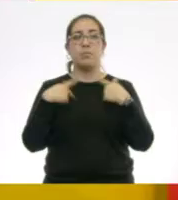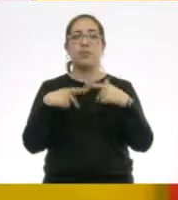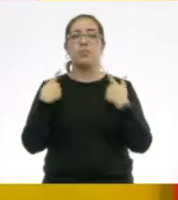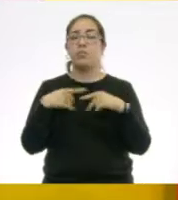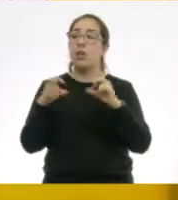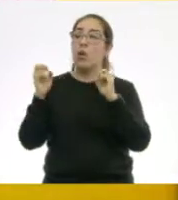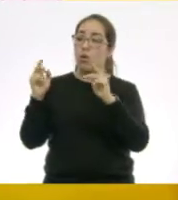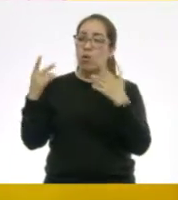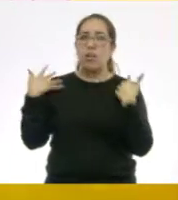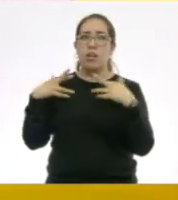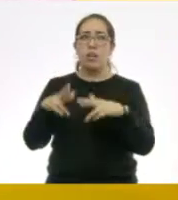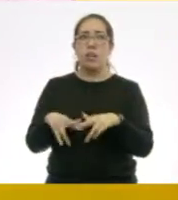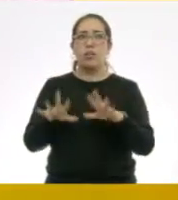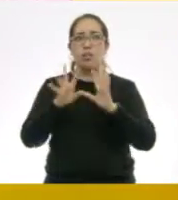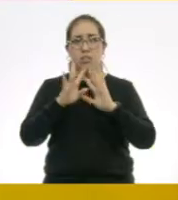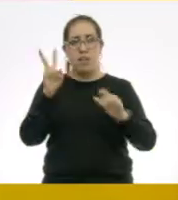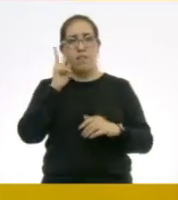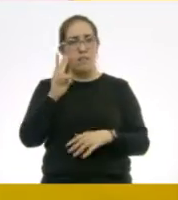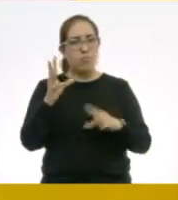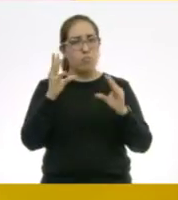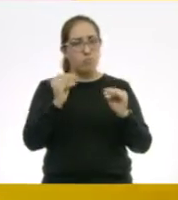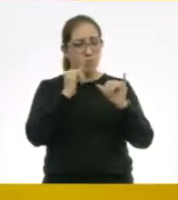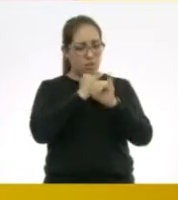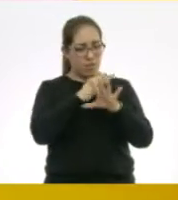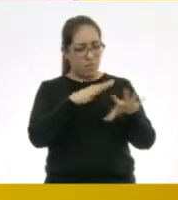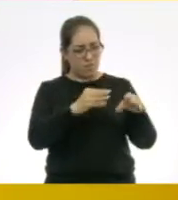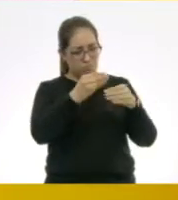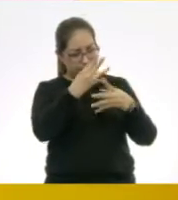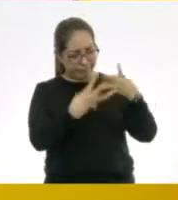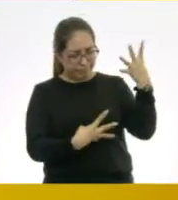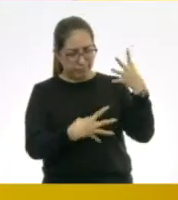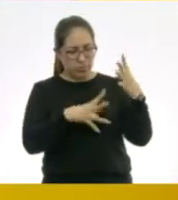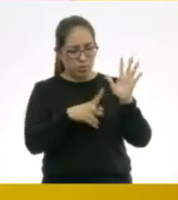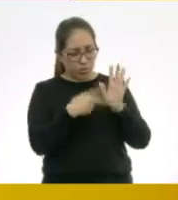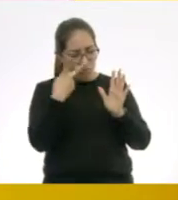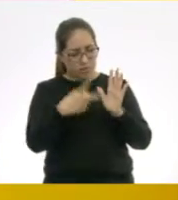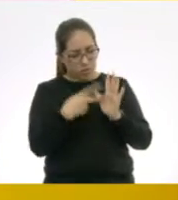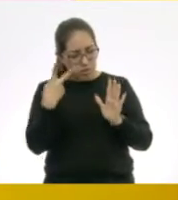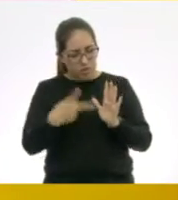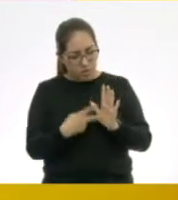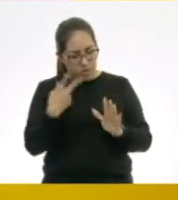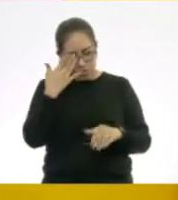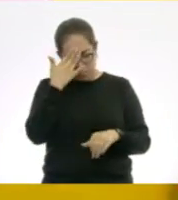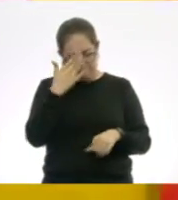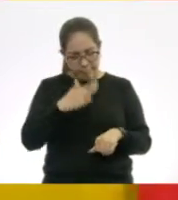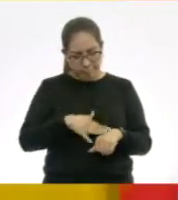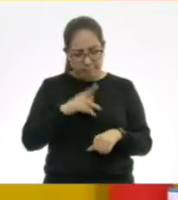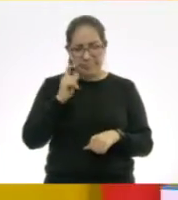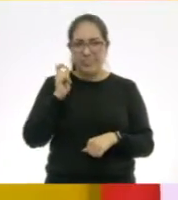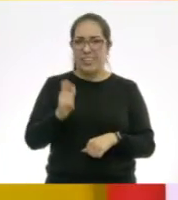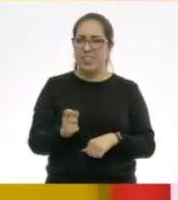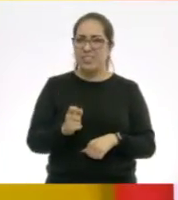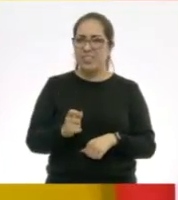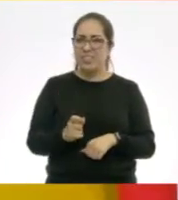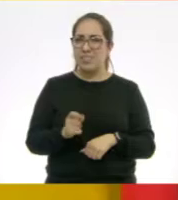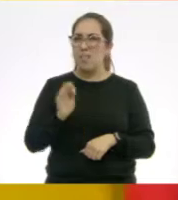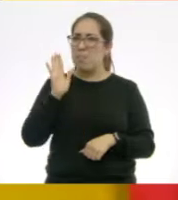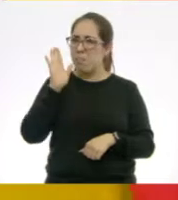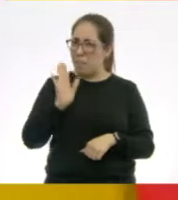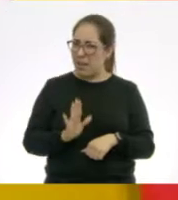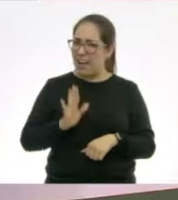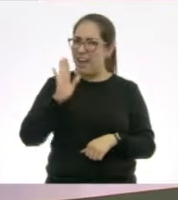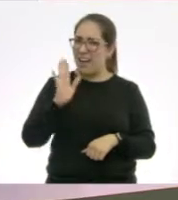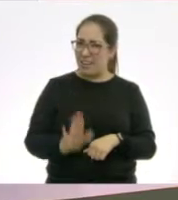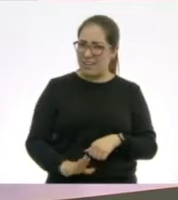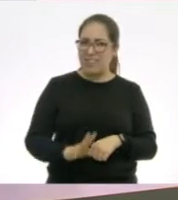Entonces, vemos que hay muchas informaciones y casi todas se repiten. Quiere decir que... Parecería que se repiten.